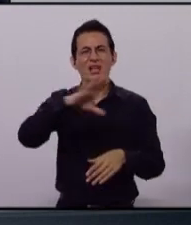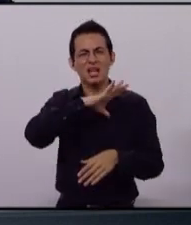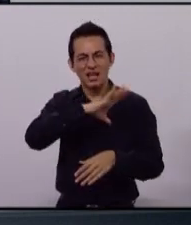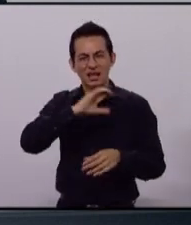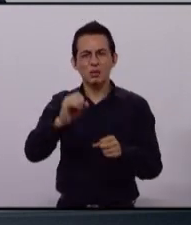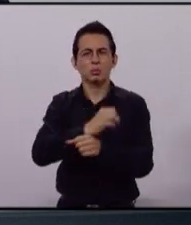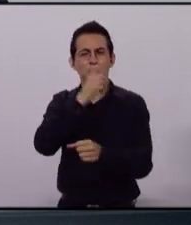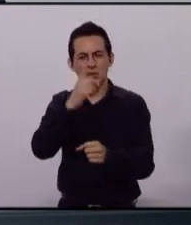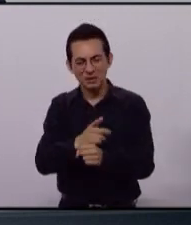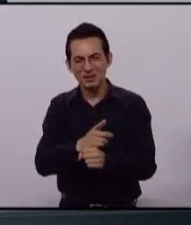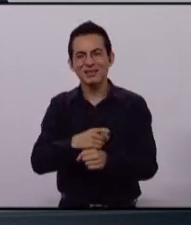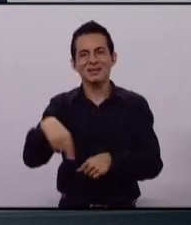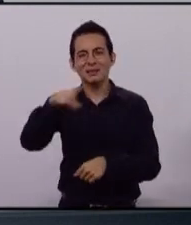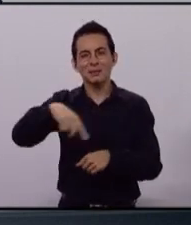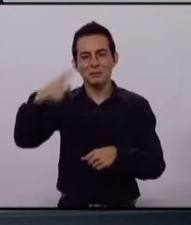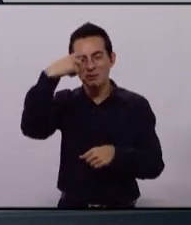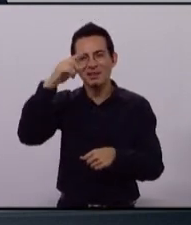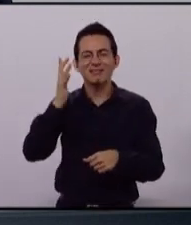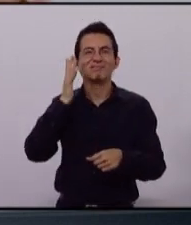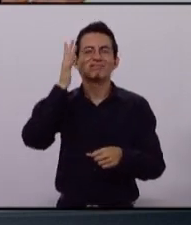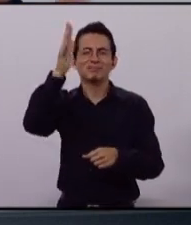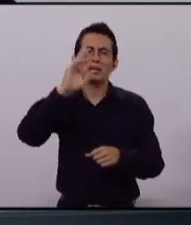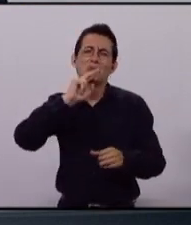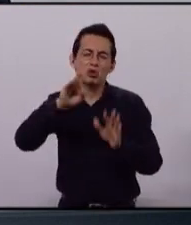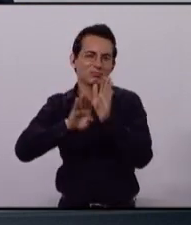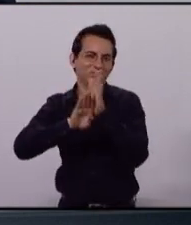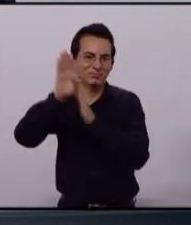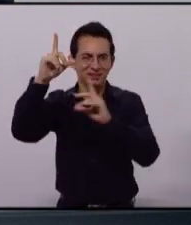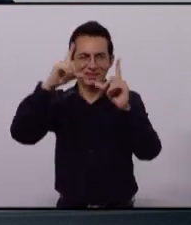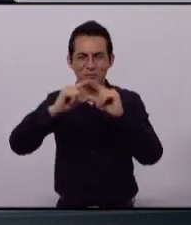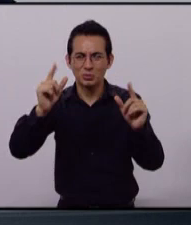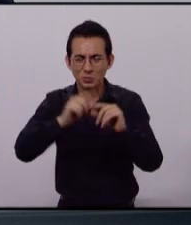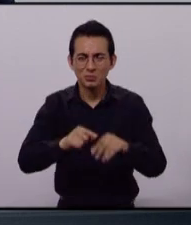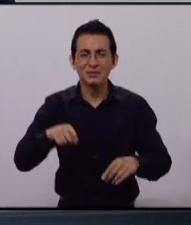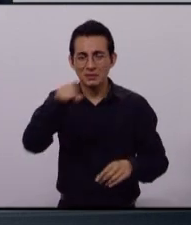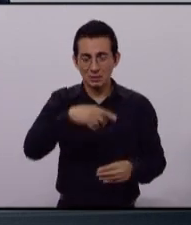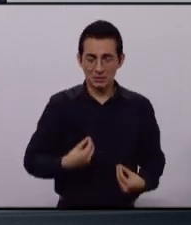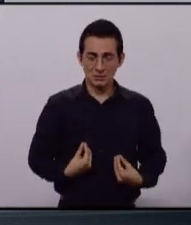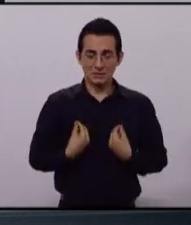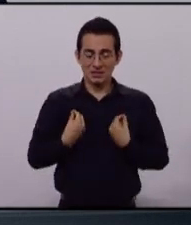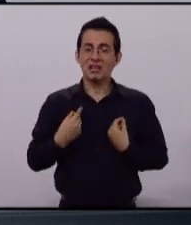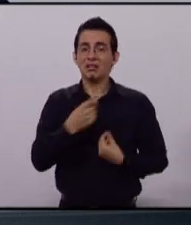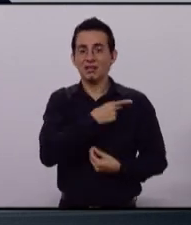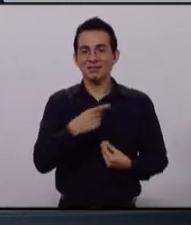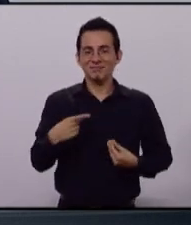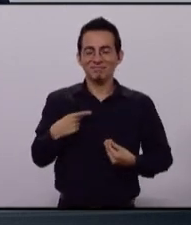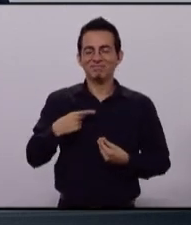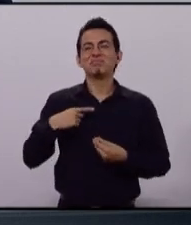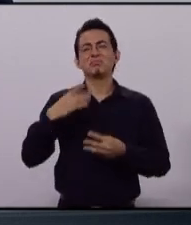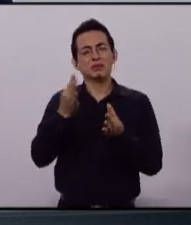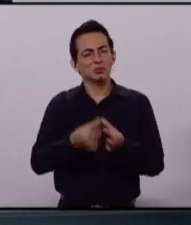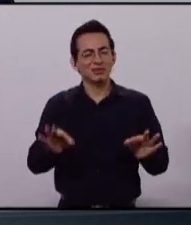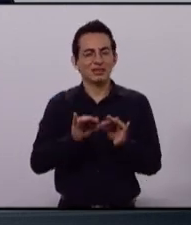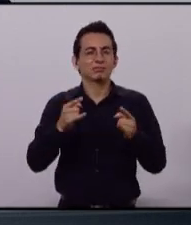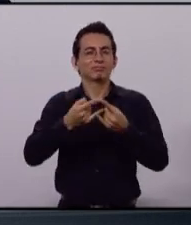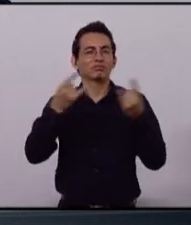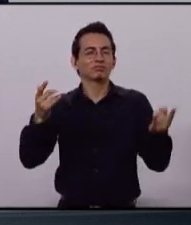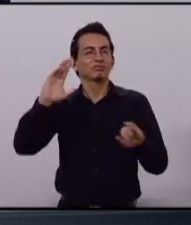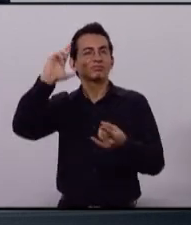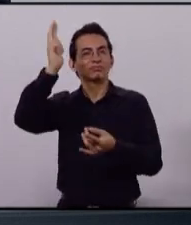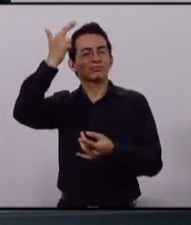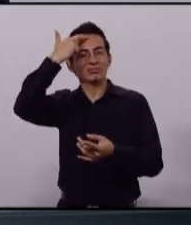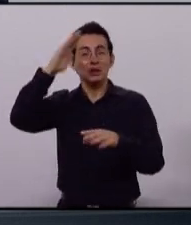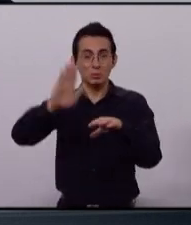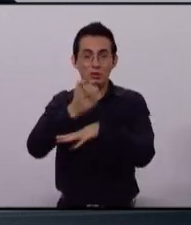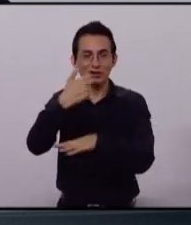de seguir transformando Zapopan. La vida se compone a base de historias y a lo largo de esta campaña he tenido